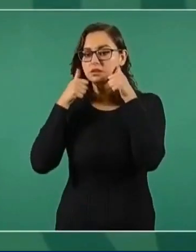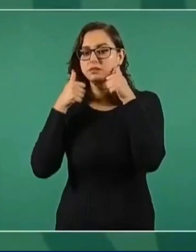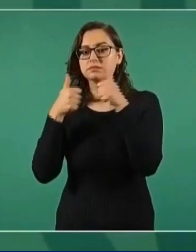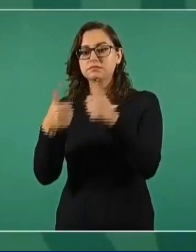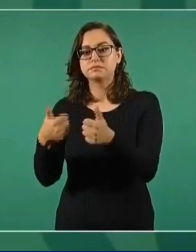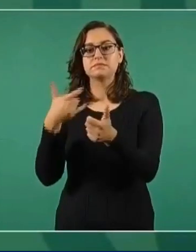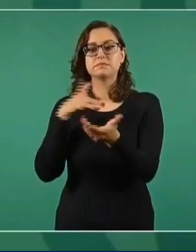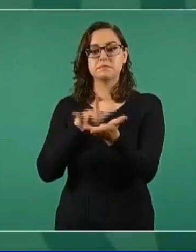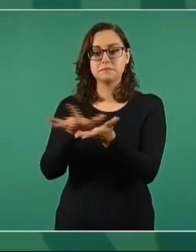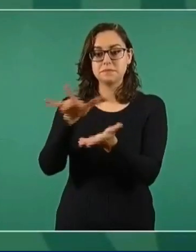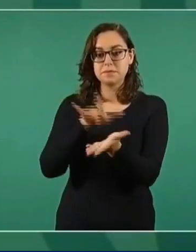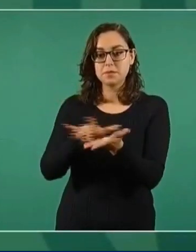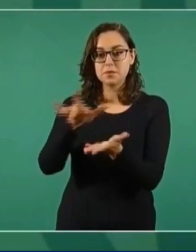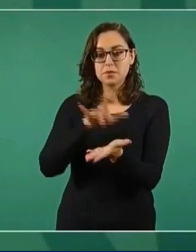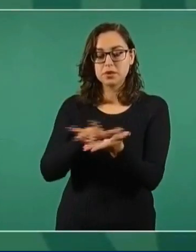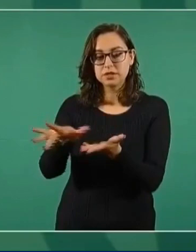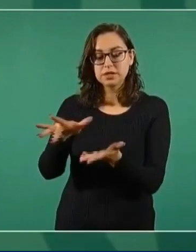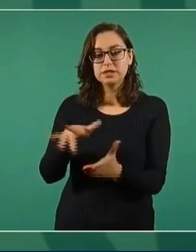la vida.